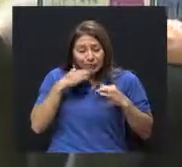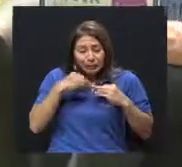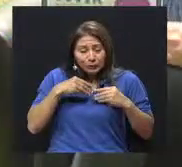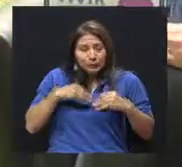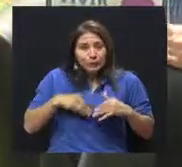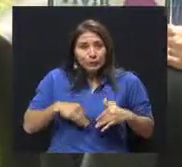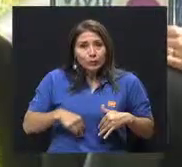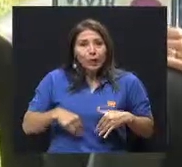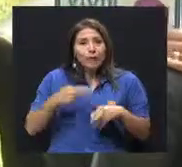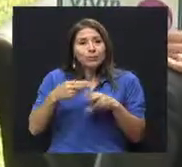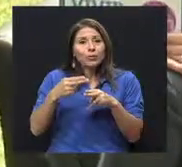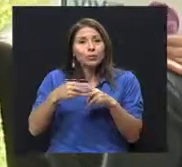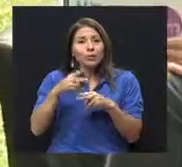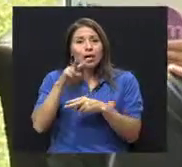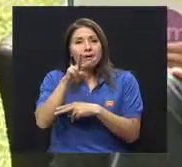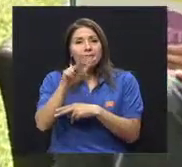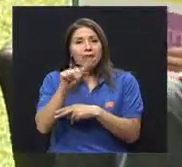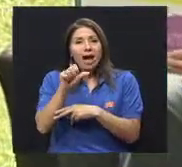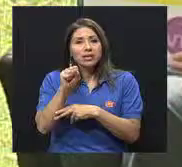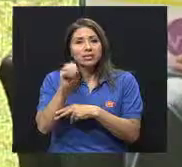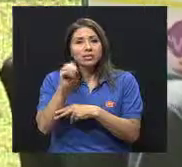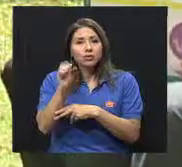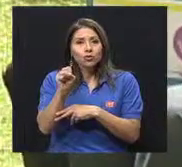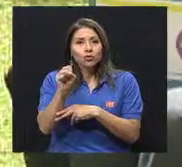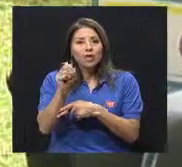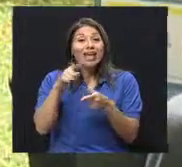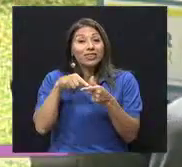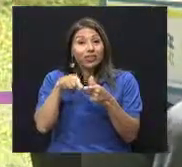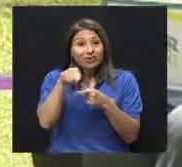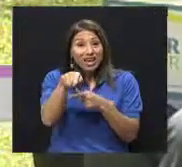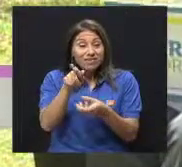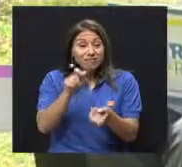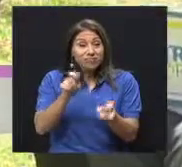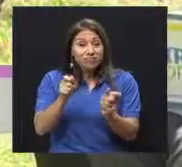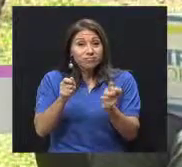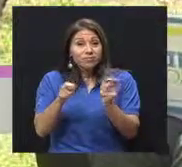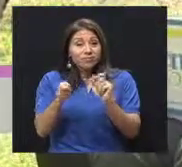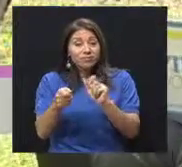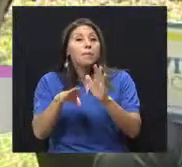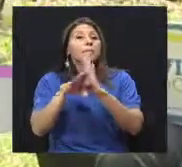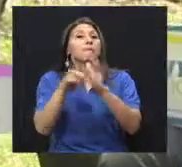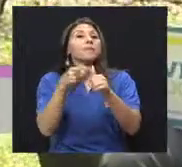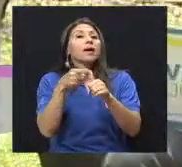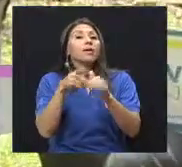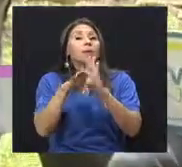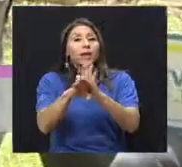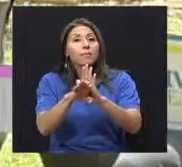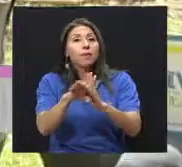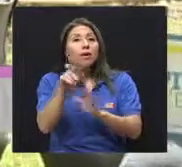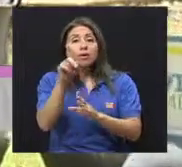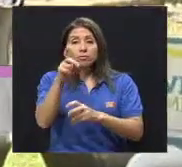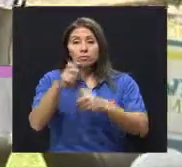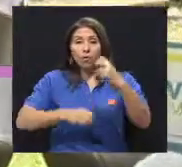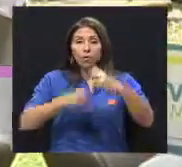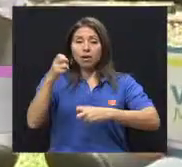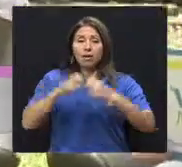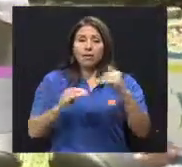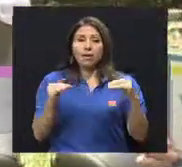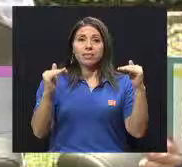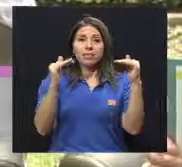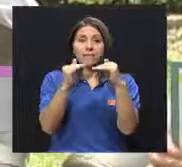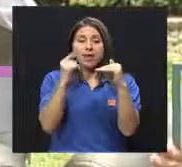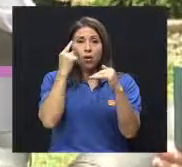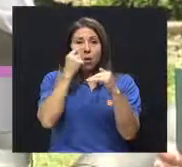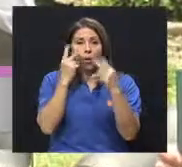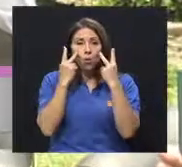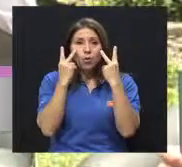alteran. Primero, vamos a ver alteraciones a nivel de los vasos oculares. Es la primer causa